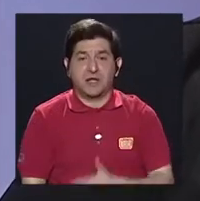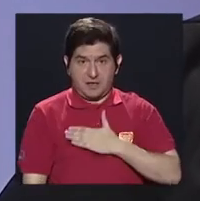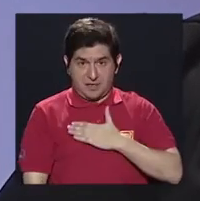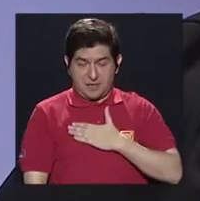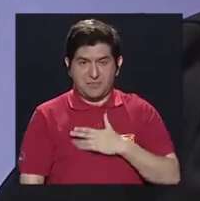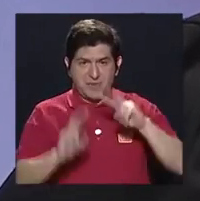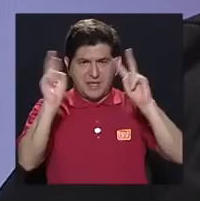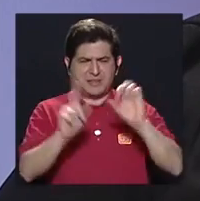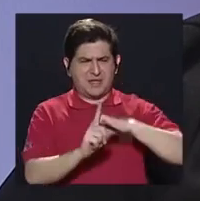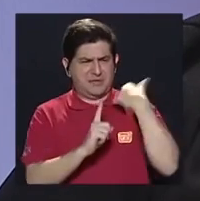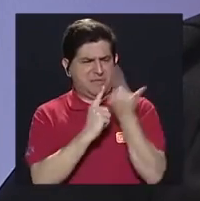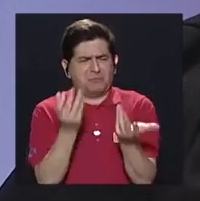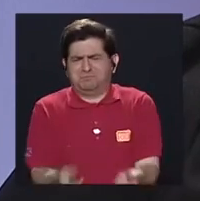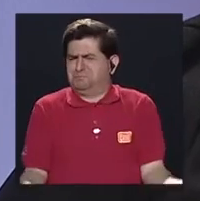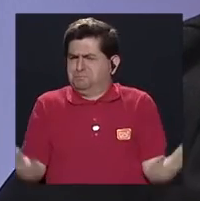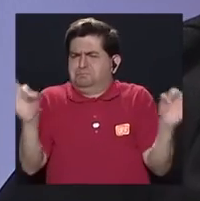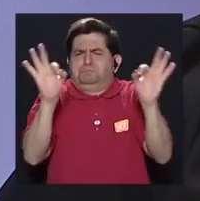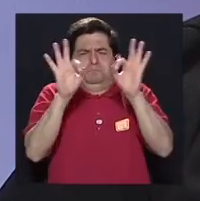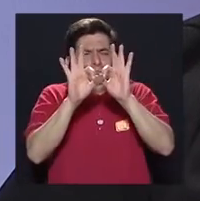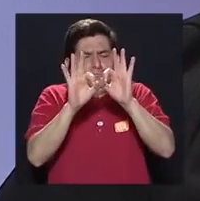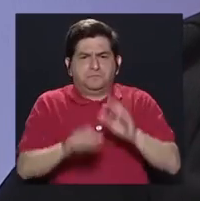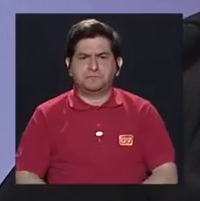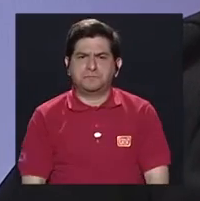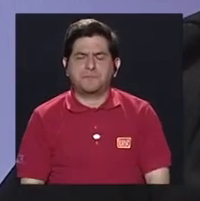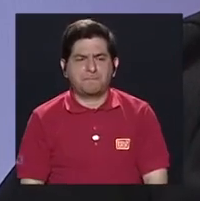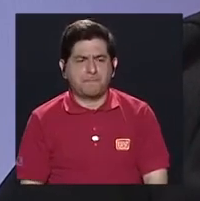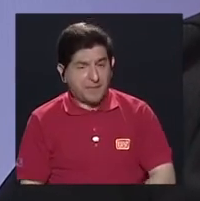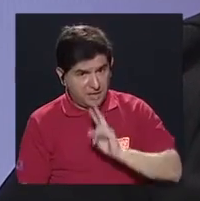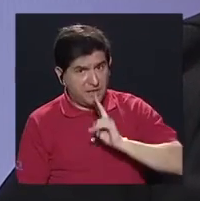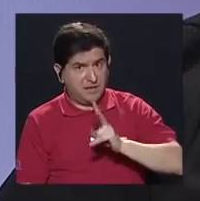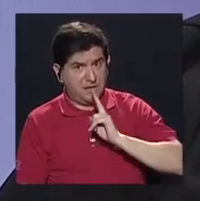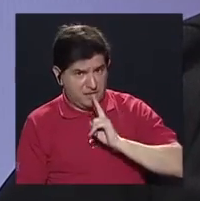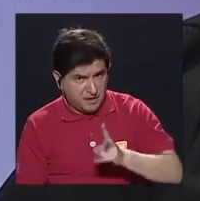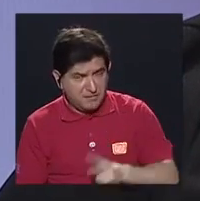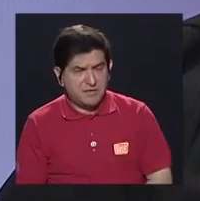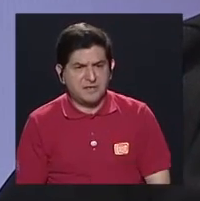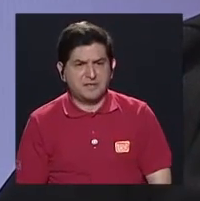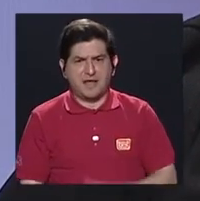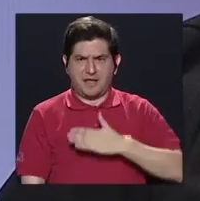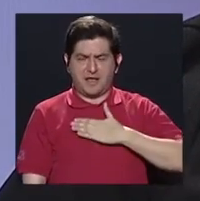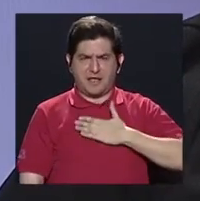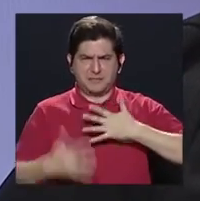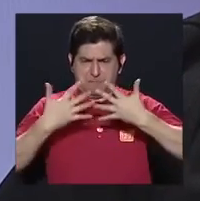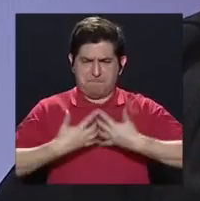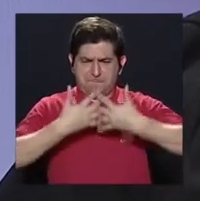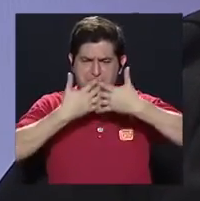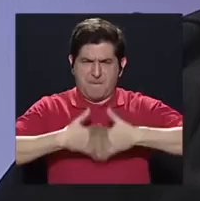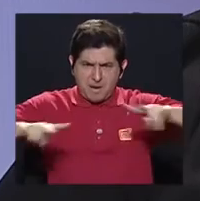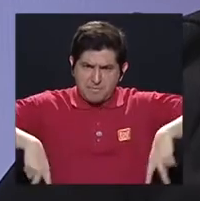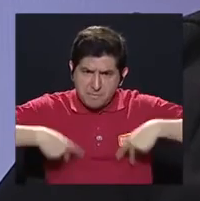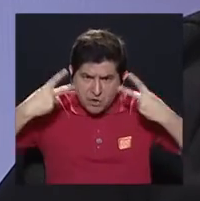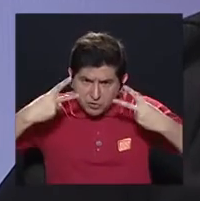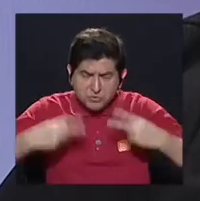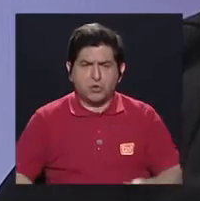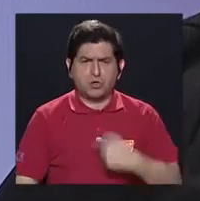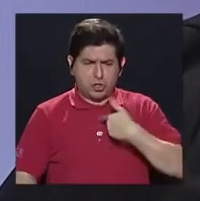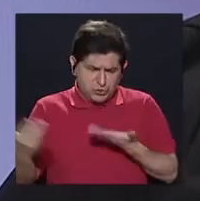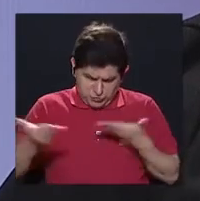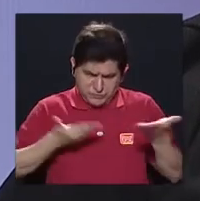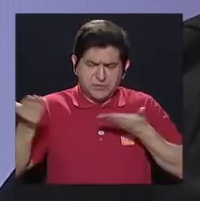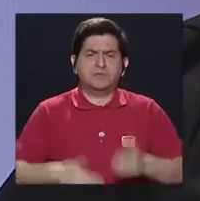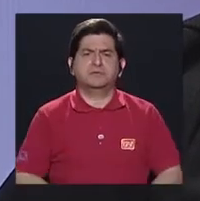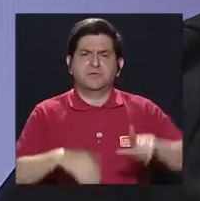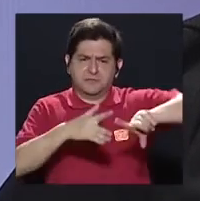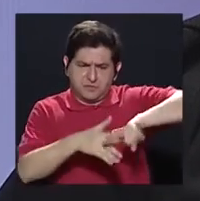tema social es muy importante, lo llevo muy, es realmente, es un motor en mi vida, y el servir también. Entonces, cuando